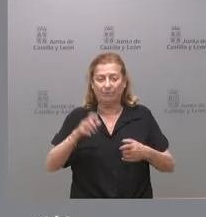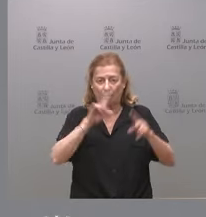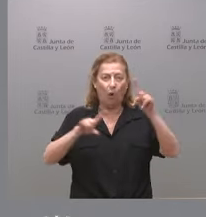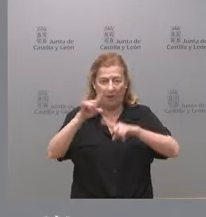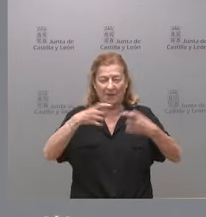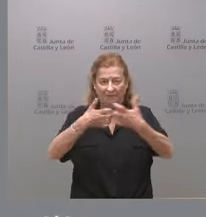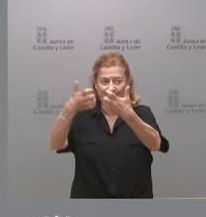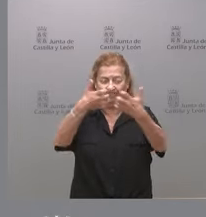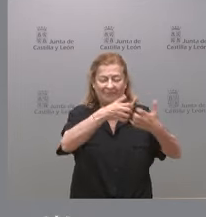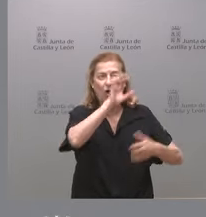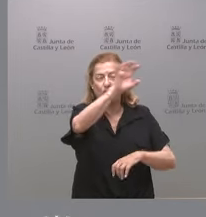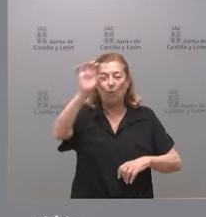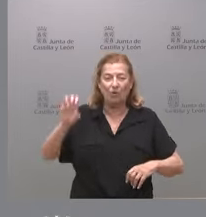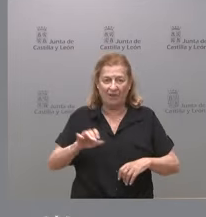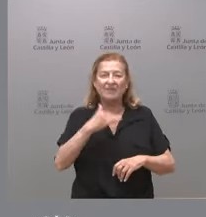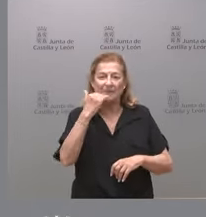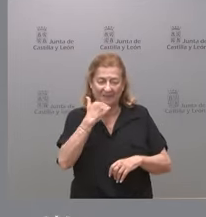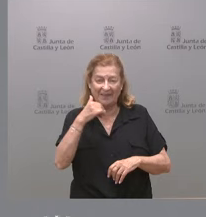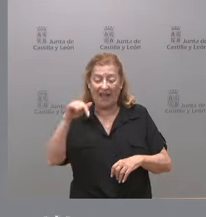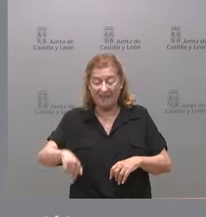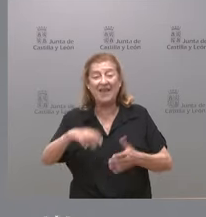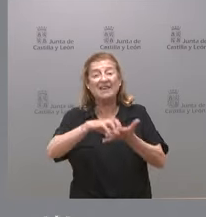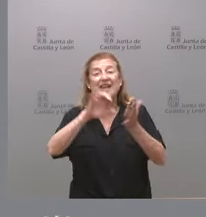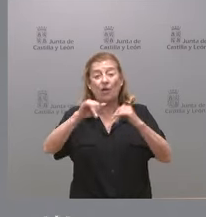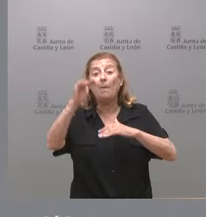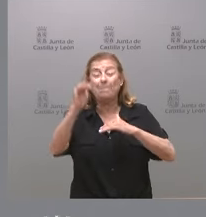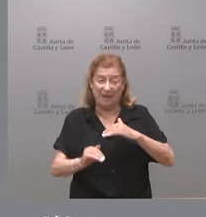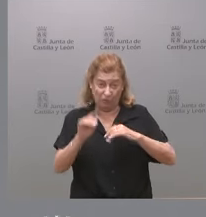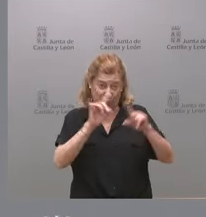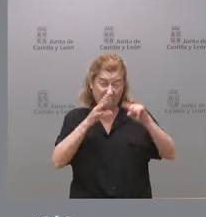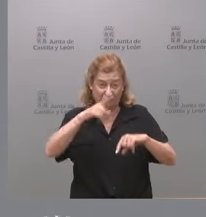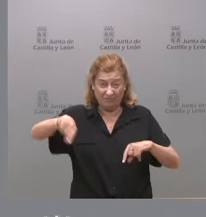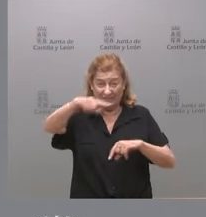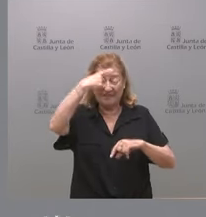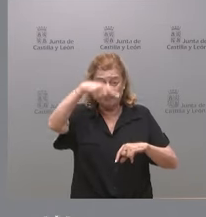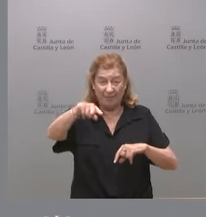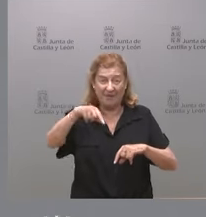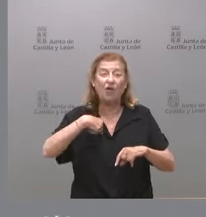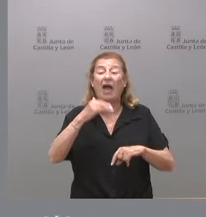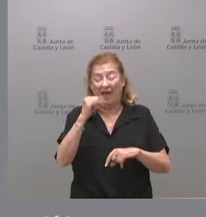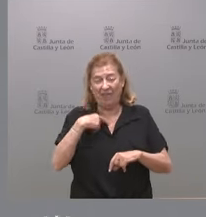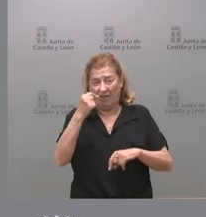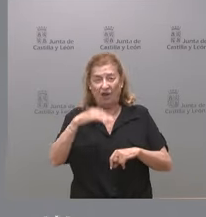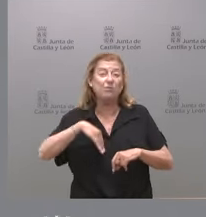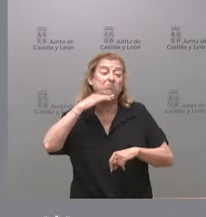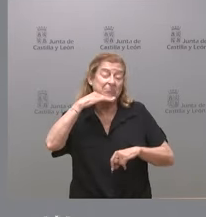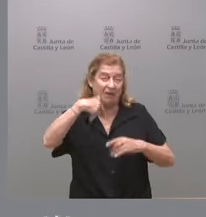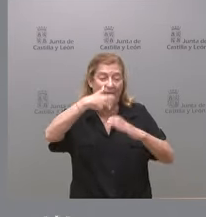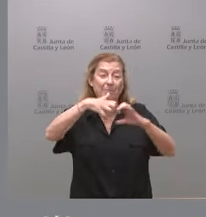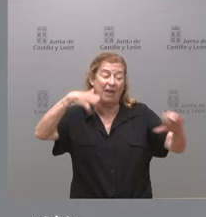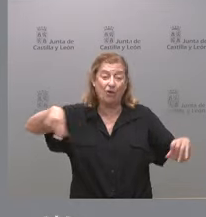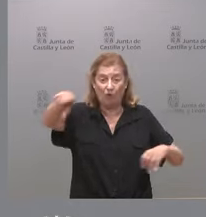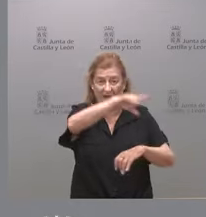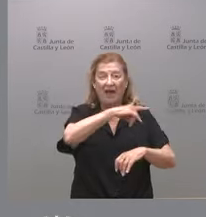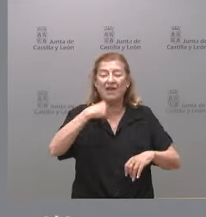bastantes comunidades autónomas en el caso de Castellín un poco menos porque saben ustedes que tenemos más solvencia financiera que la mayoría y tenemos un